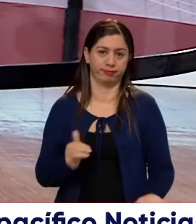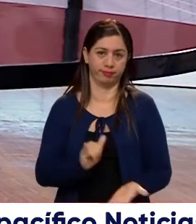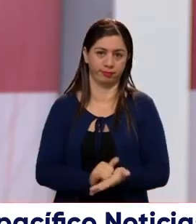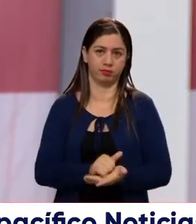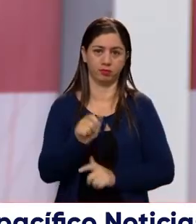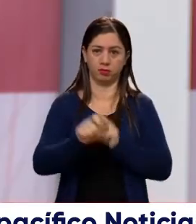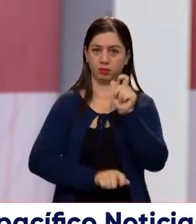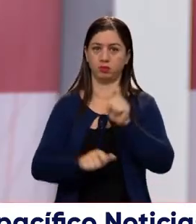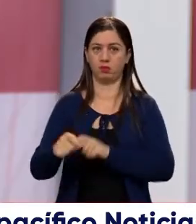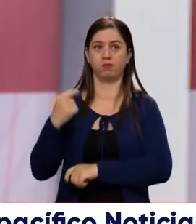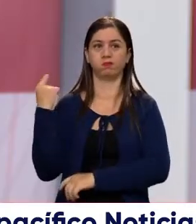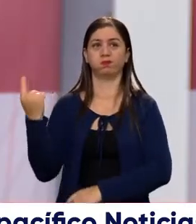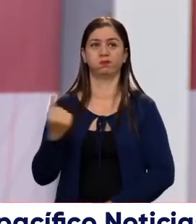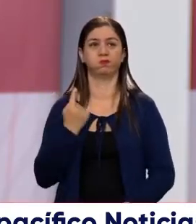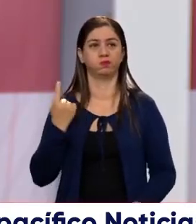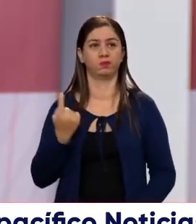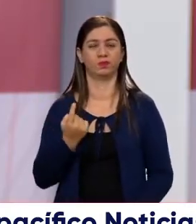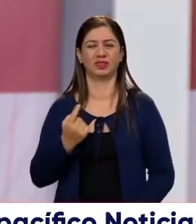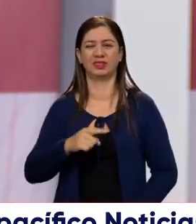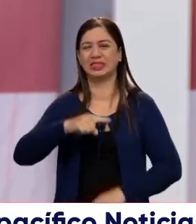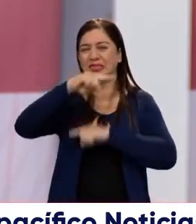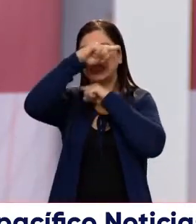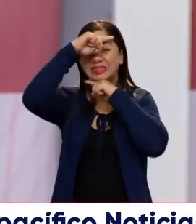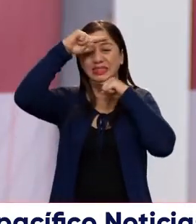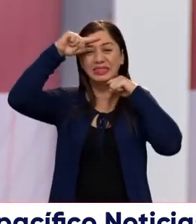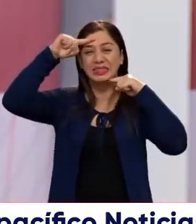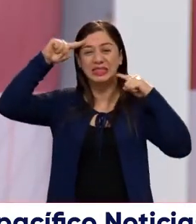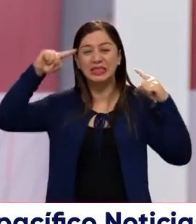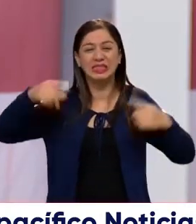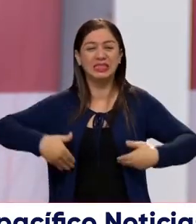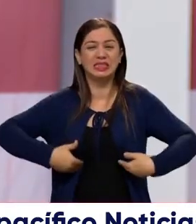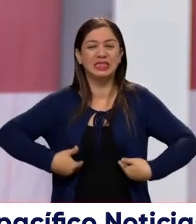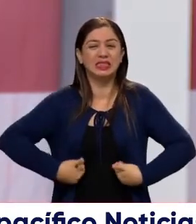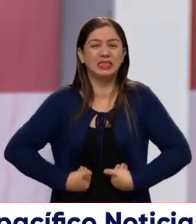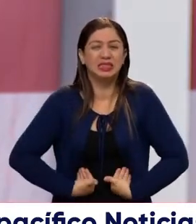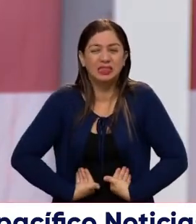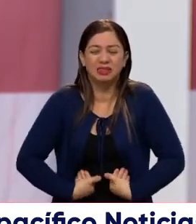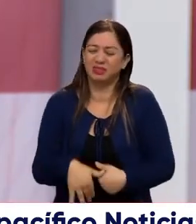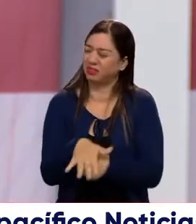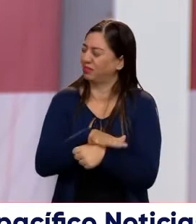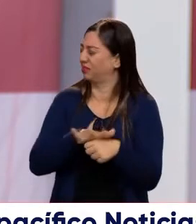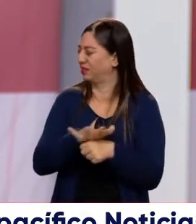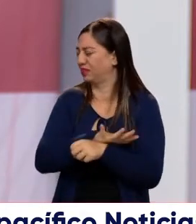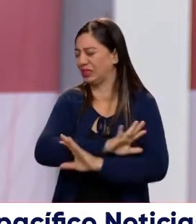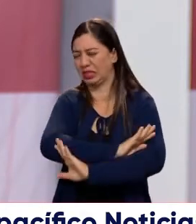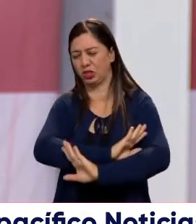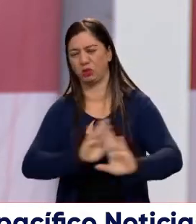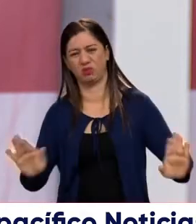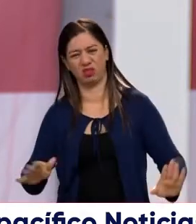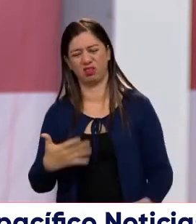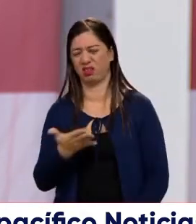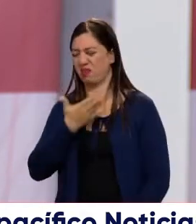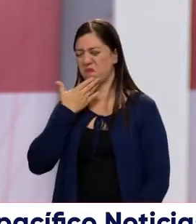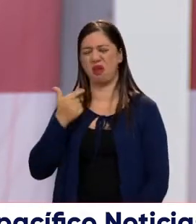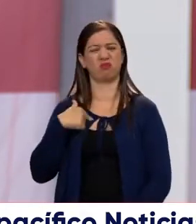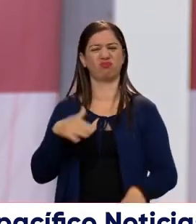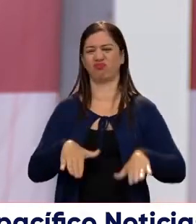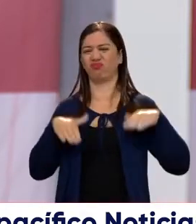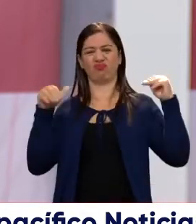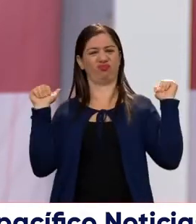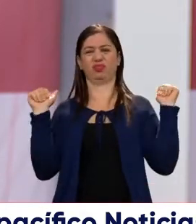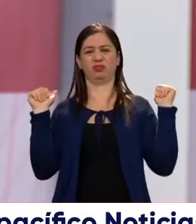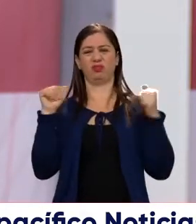la población en general se hastía, se cansa de este tipo de situaciones y comienza a dar un pie al costa y dice, no, yo prefiero no participar.